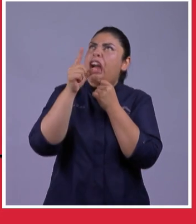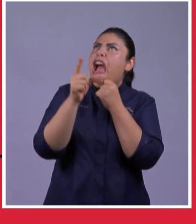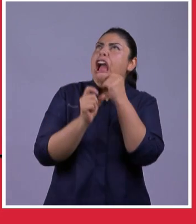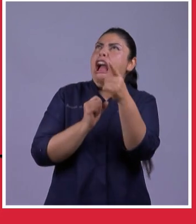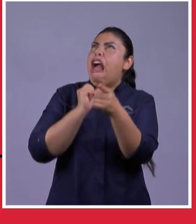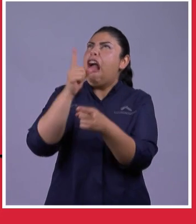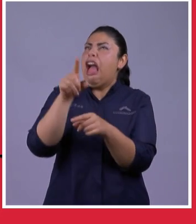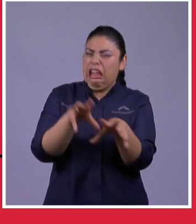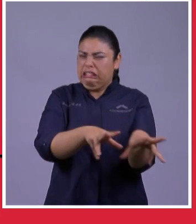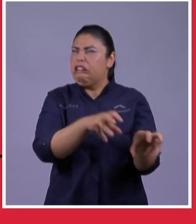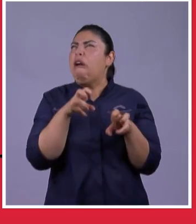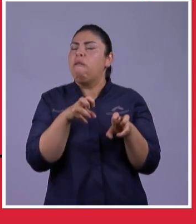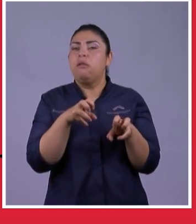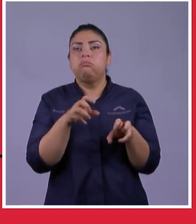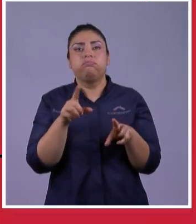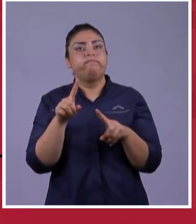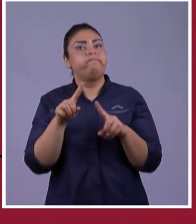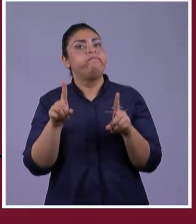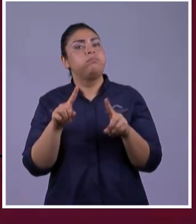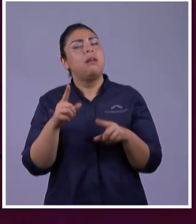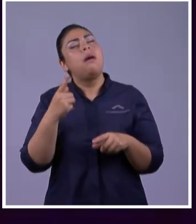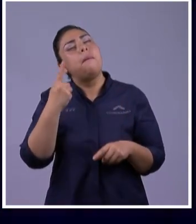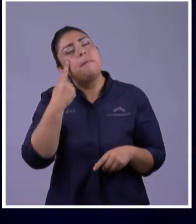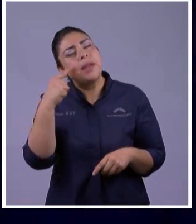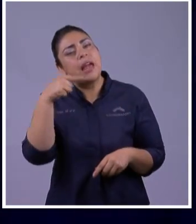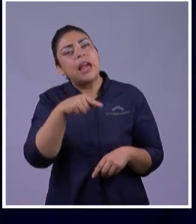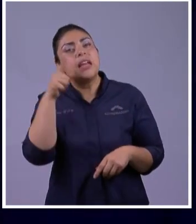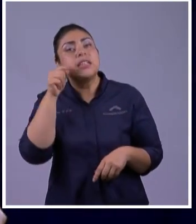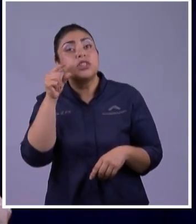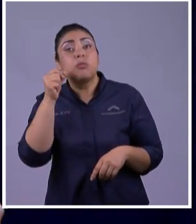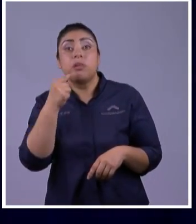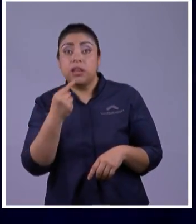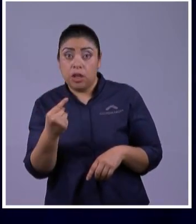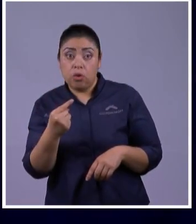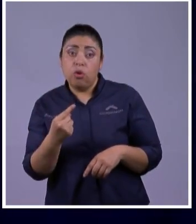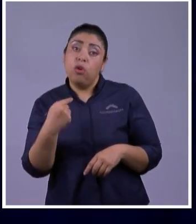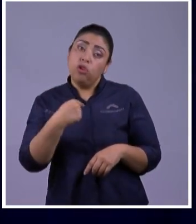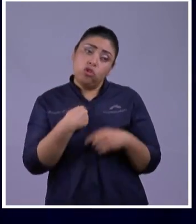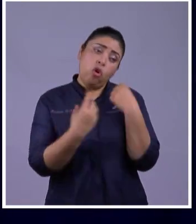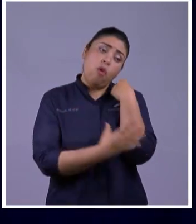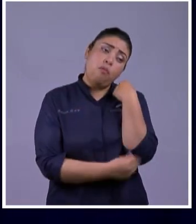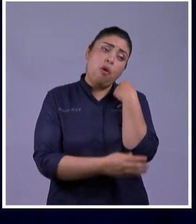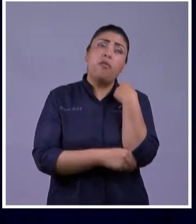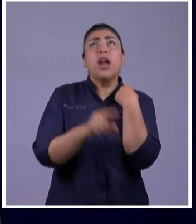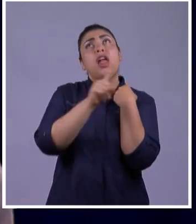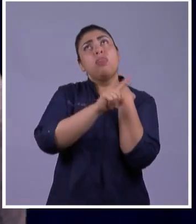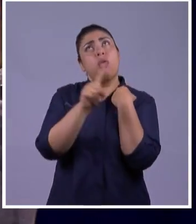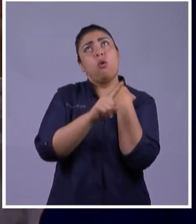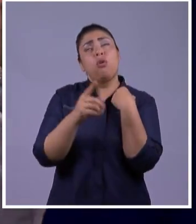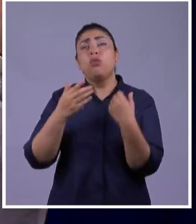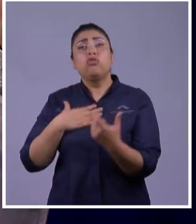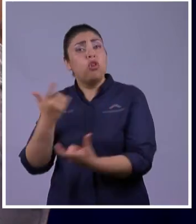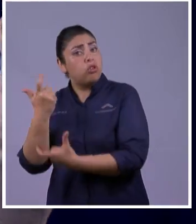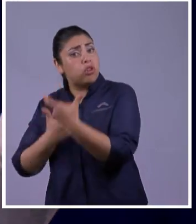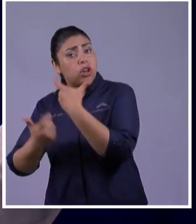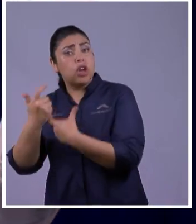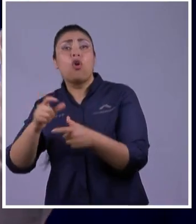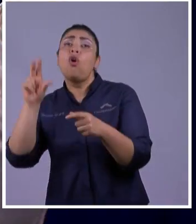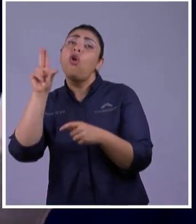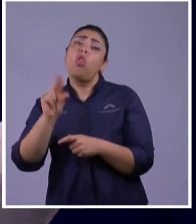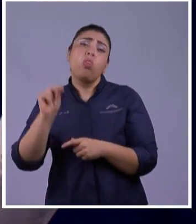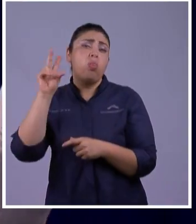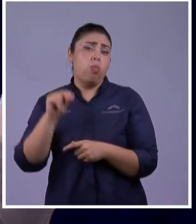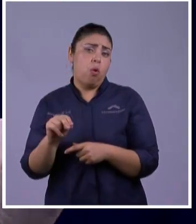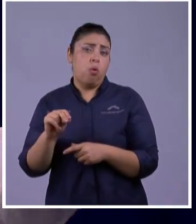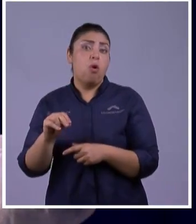que estaba diciendo este hombre este hombre estaba diciendo mi relación con dios depende del estado